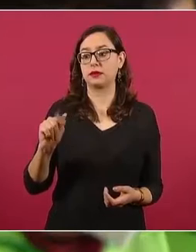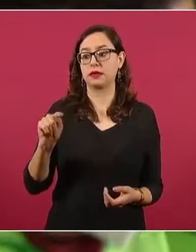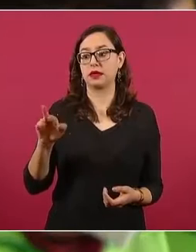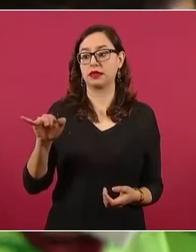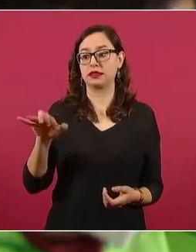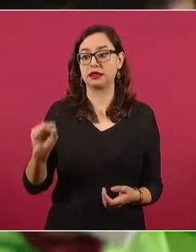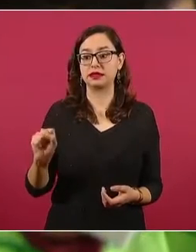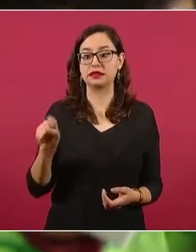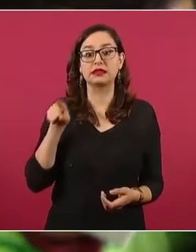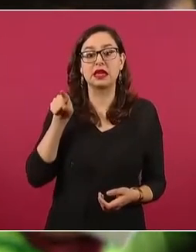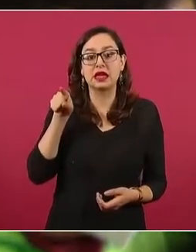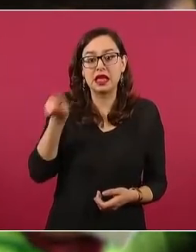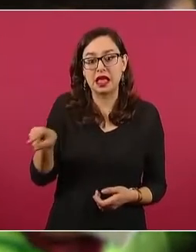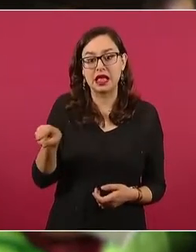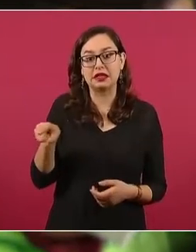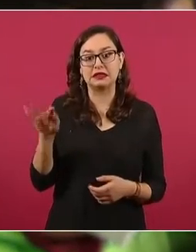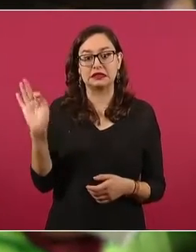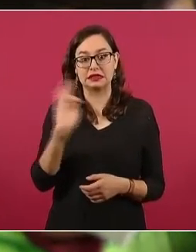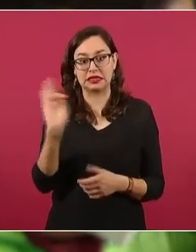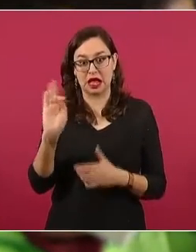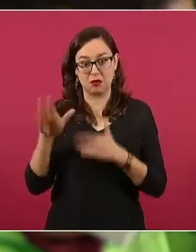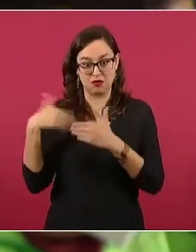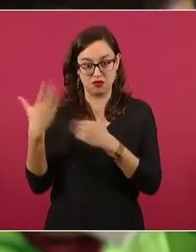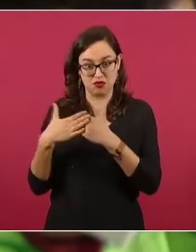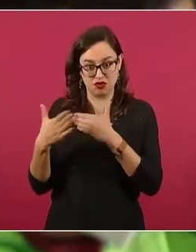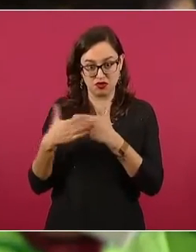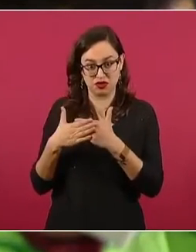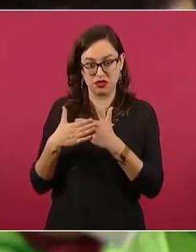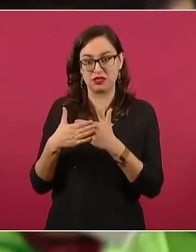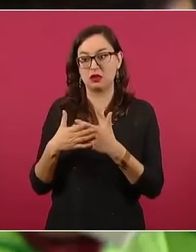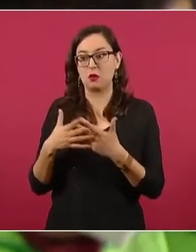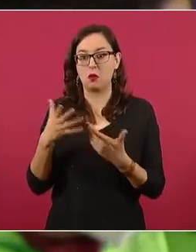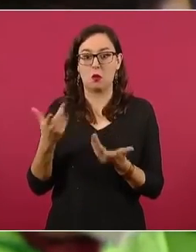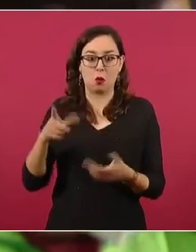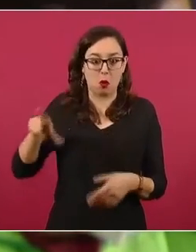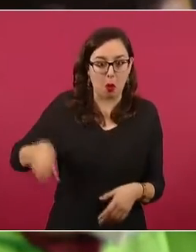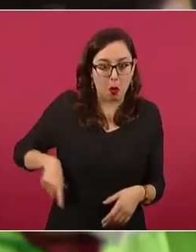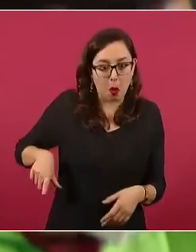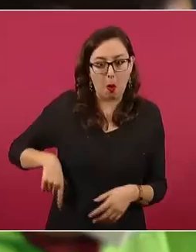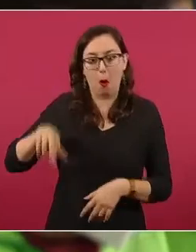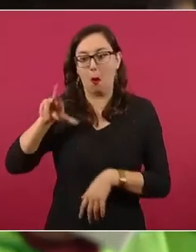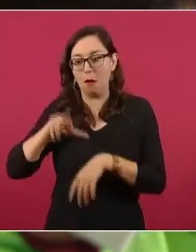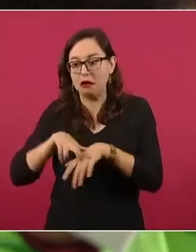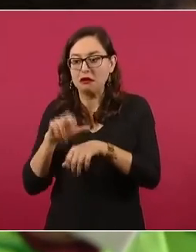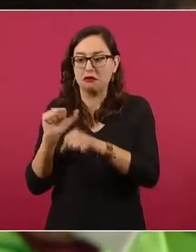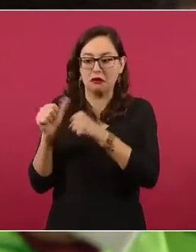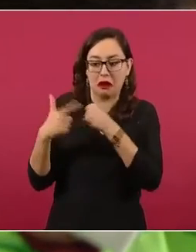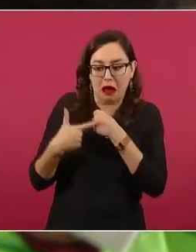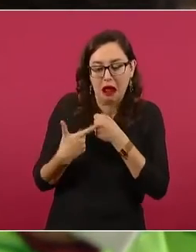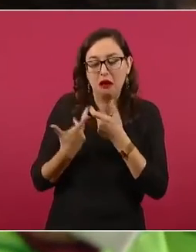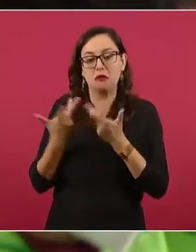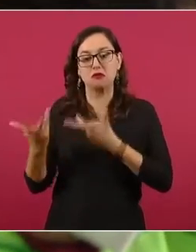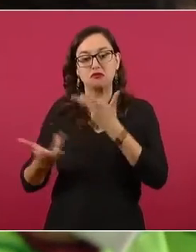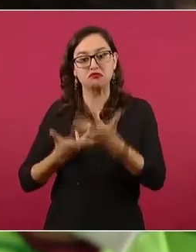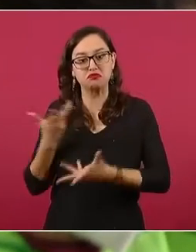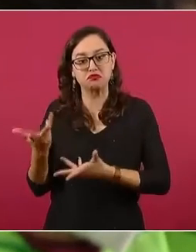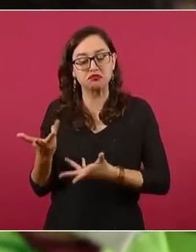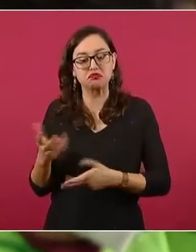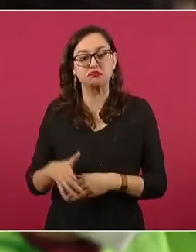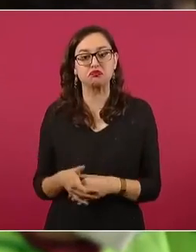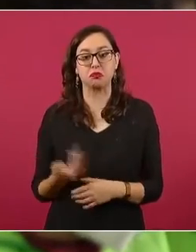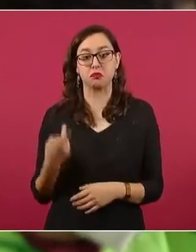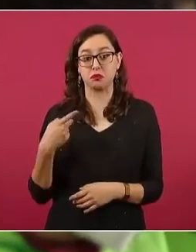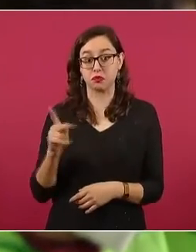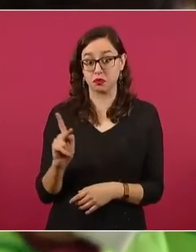corcholatitas. La pregunta es si es cierto esto, si se puede